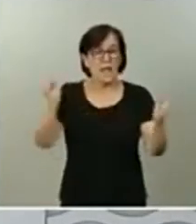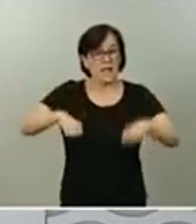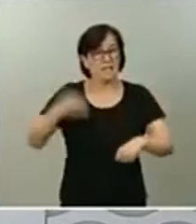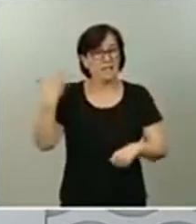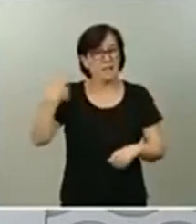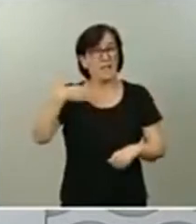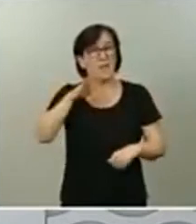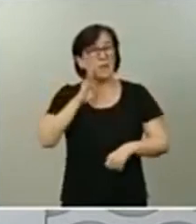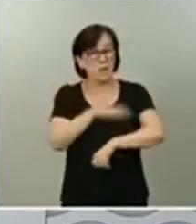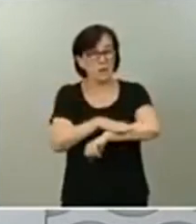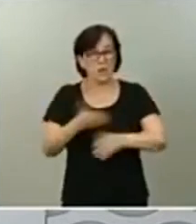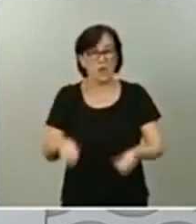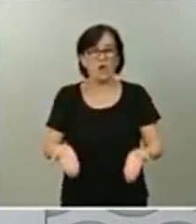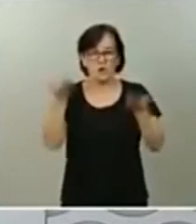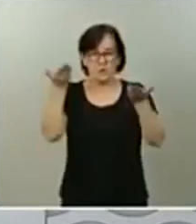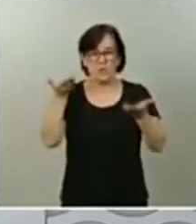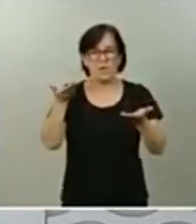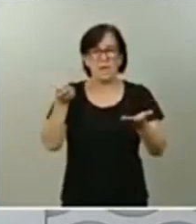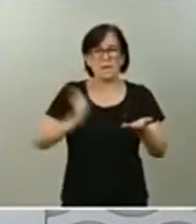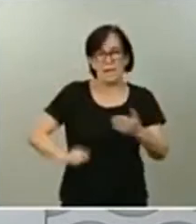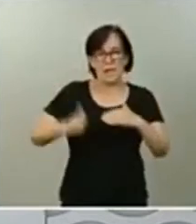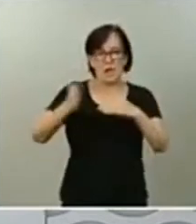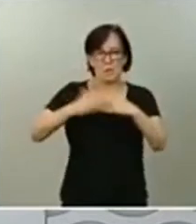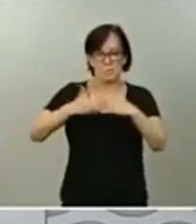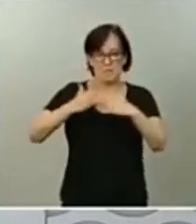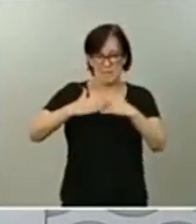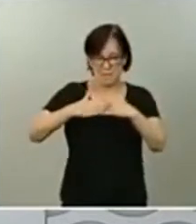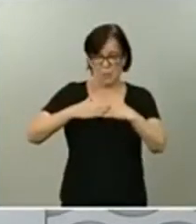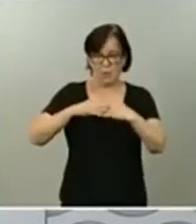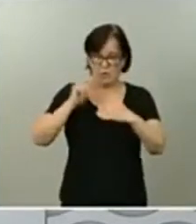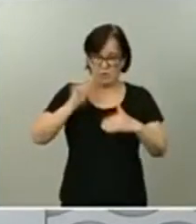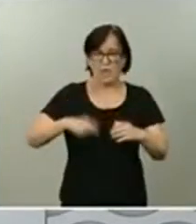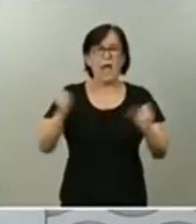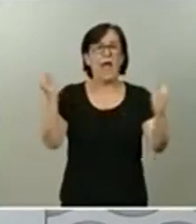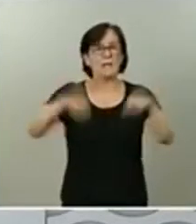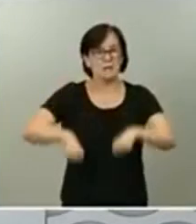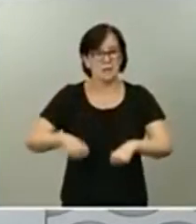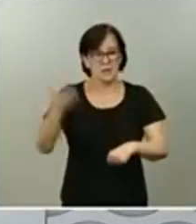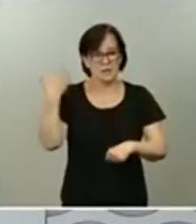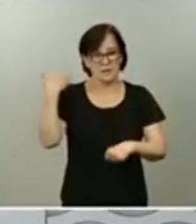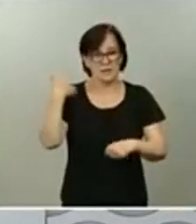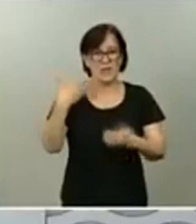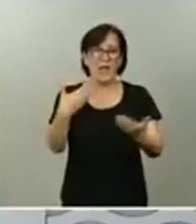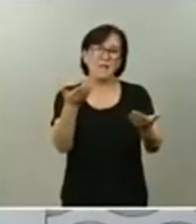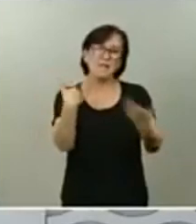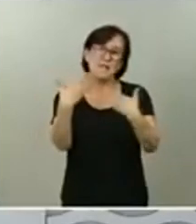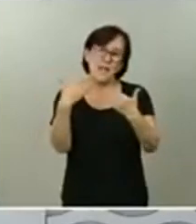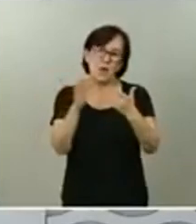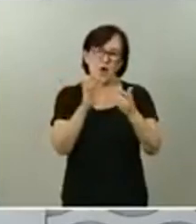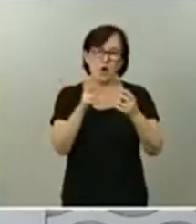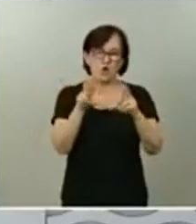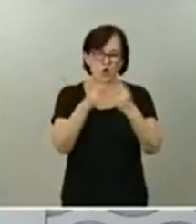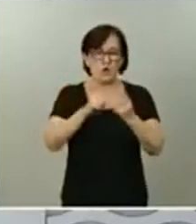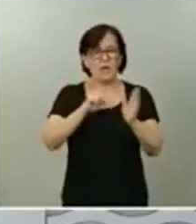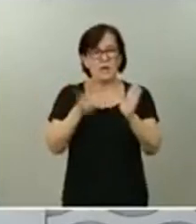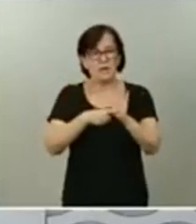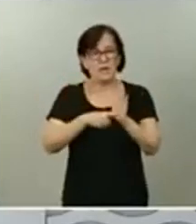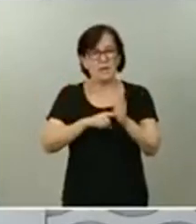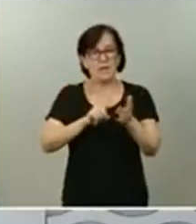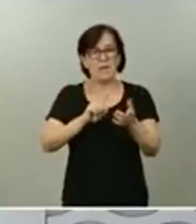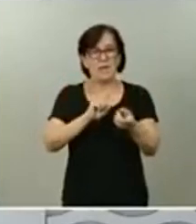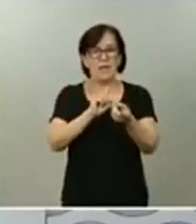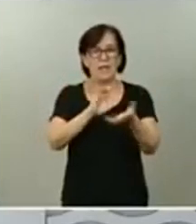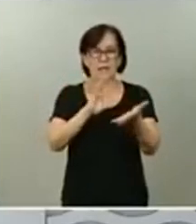la subida del salario mínimo interprofesional acordada en el marco del diálogo social, la ley de cambio climático o